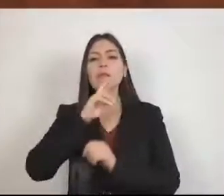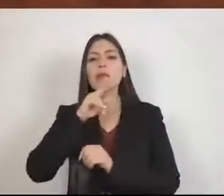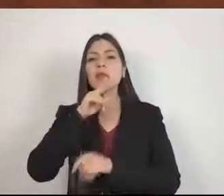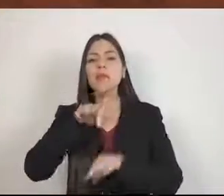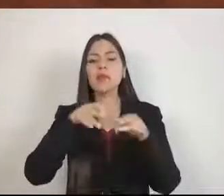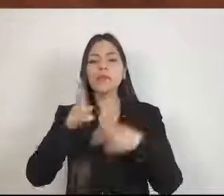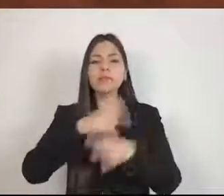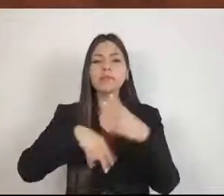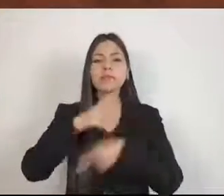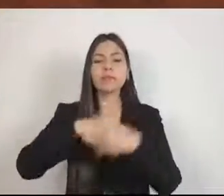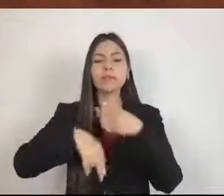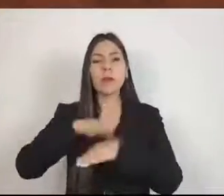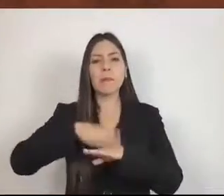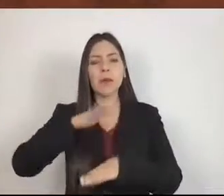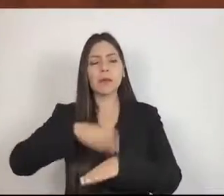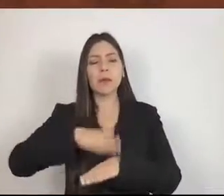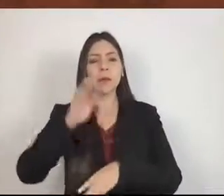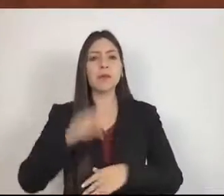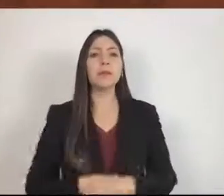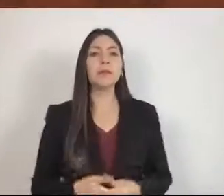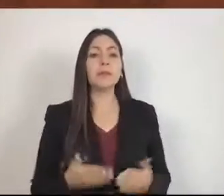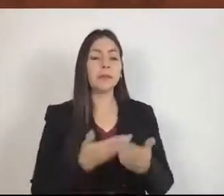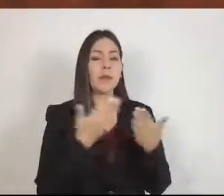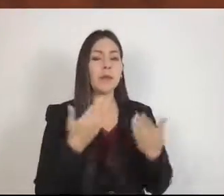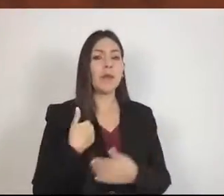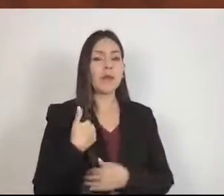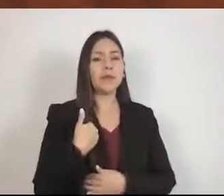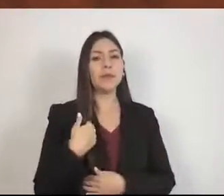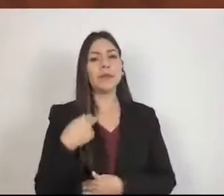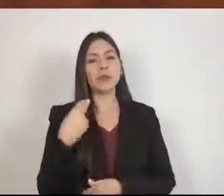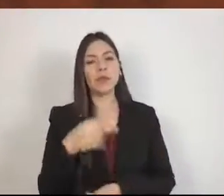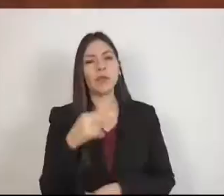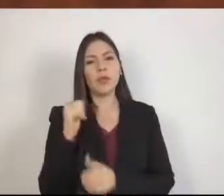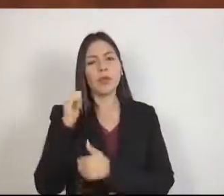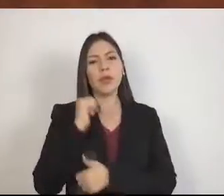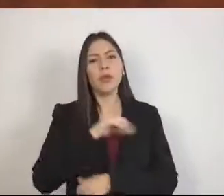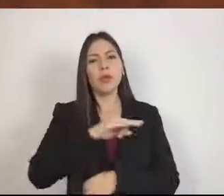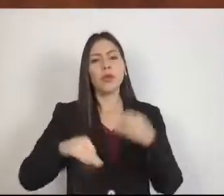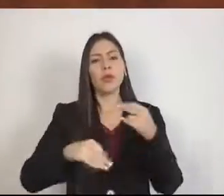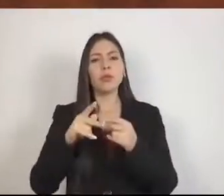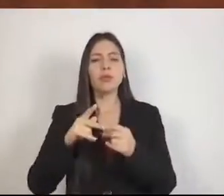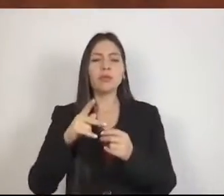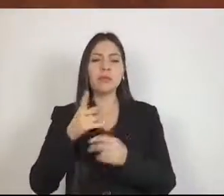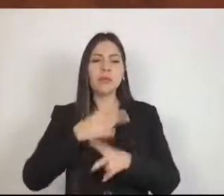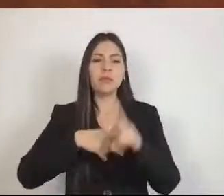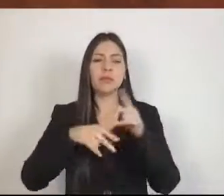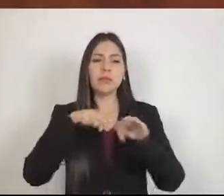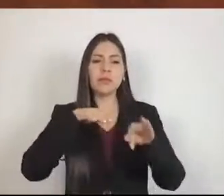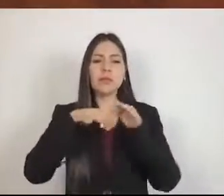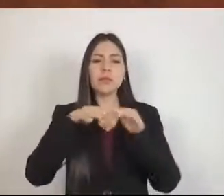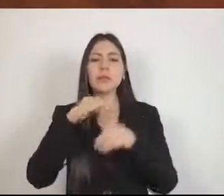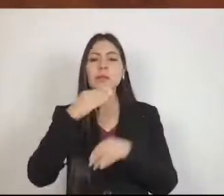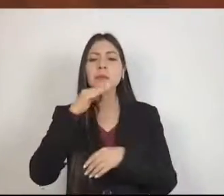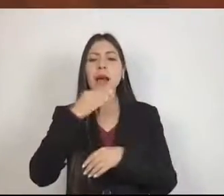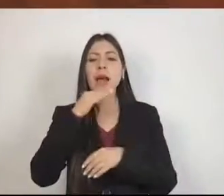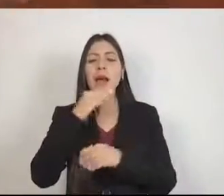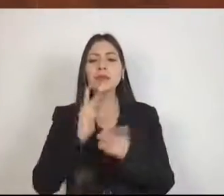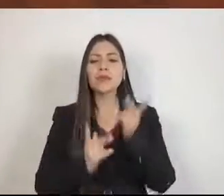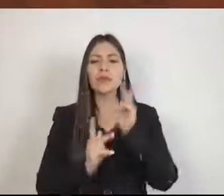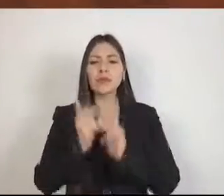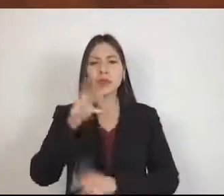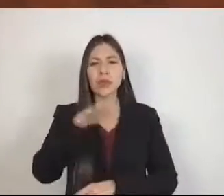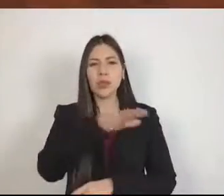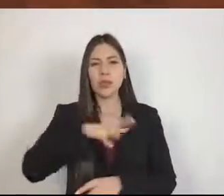que me toca hablar a nombre de las ejidatarias y de los productores de maíz de esta región tan bonita, también quisiera